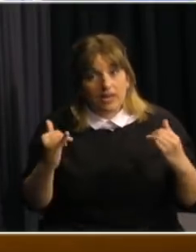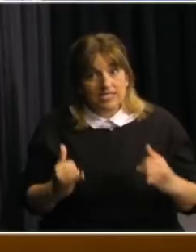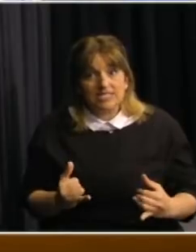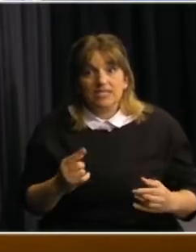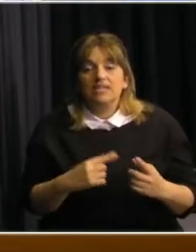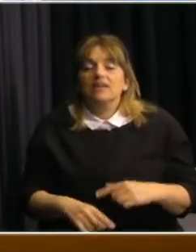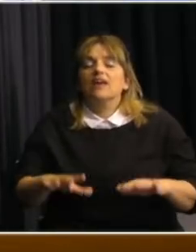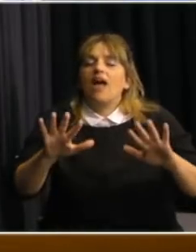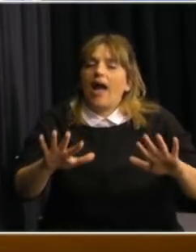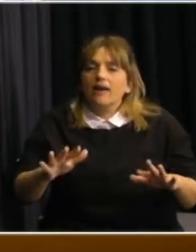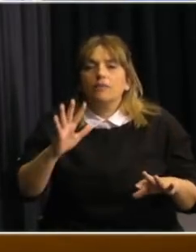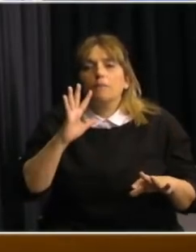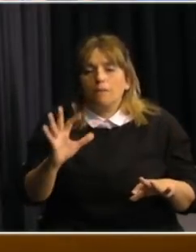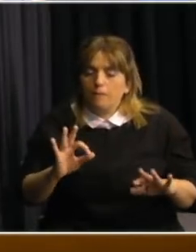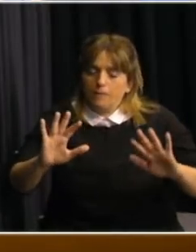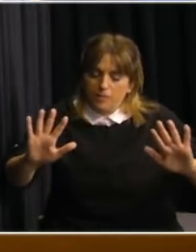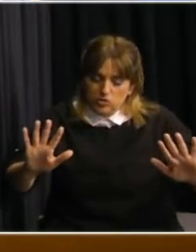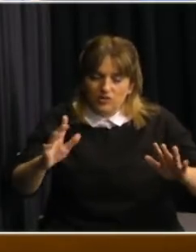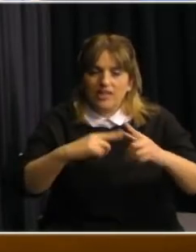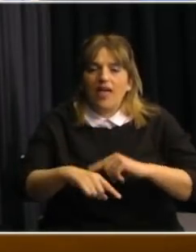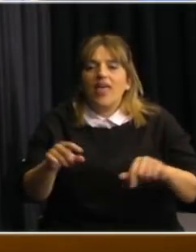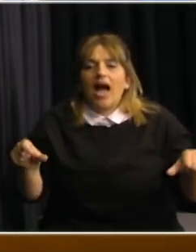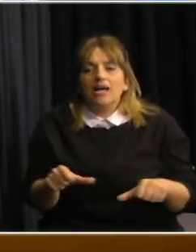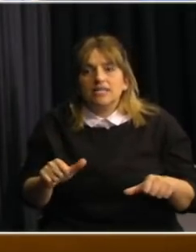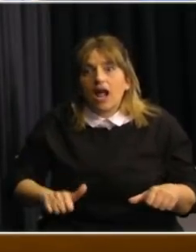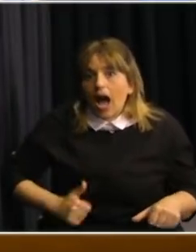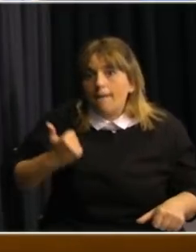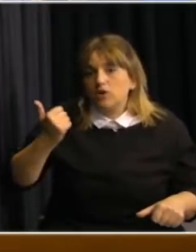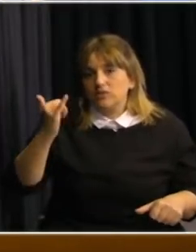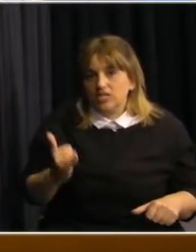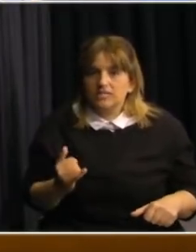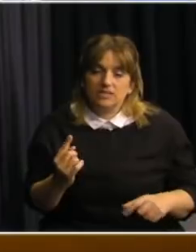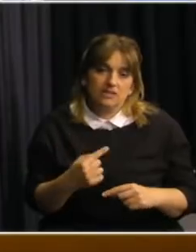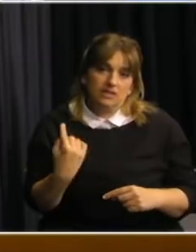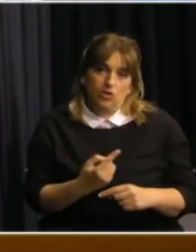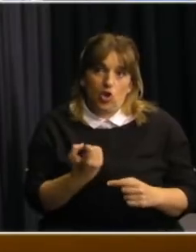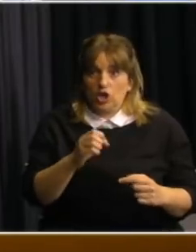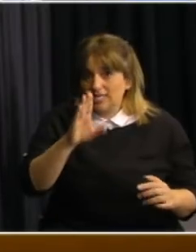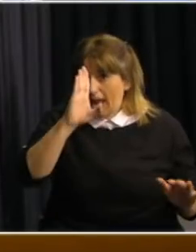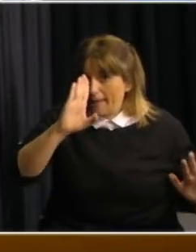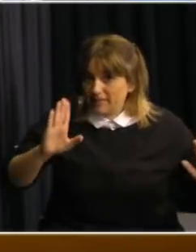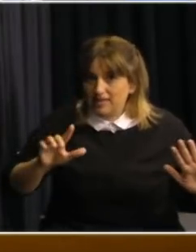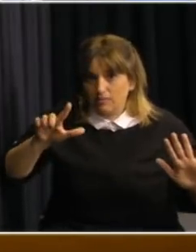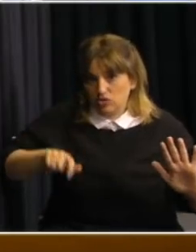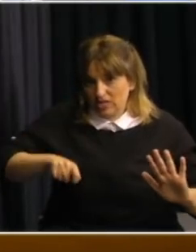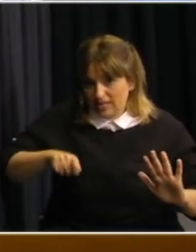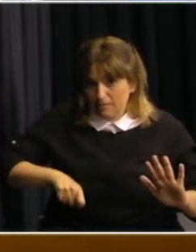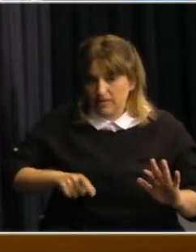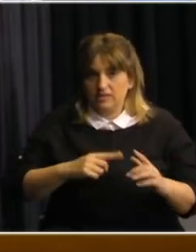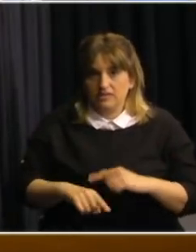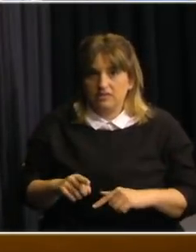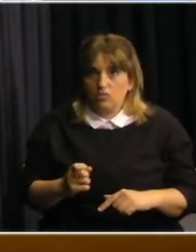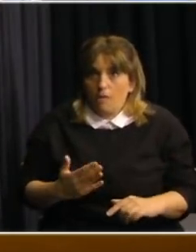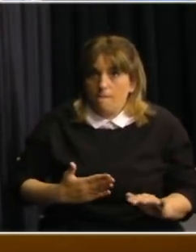que tenemos la posibilidad de hacer un buen aprovechamiento de todo lo que hemos aprendido en estos 7 meses, con una